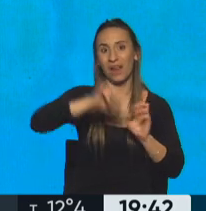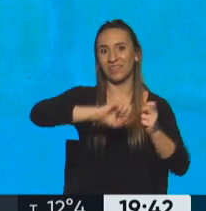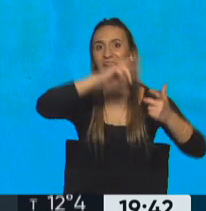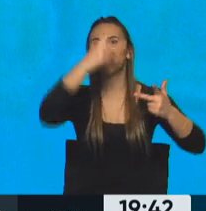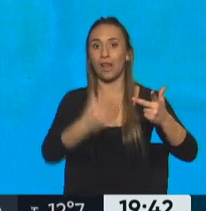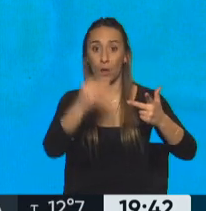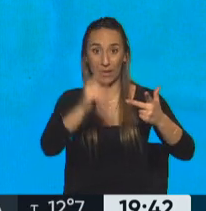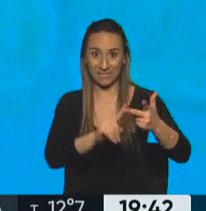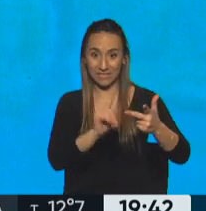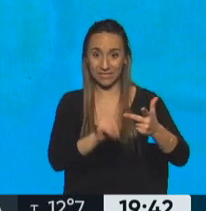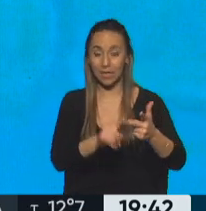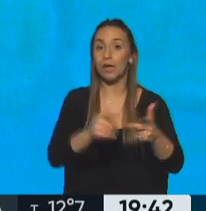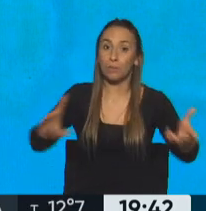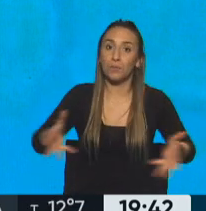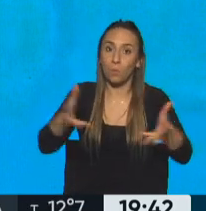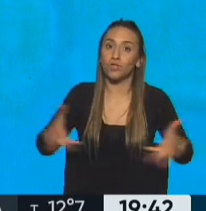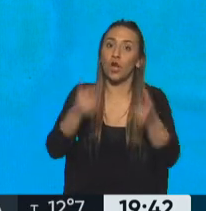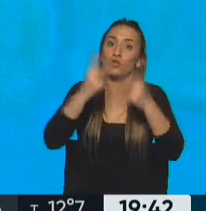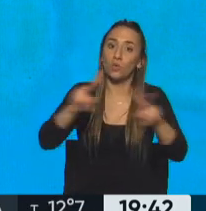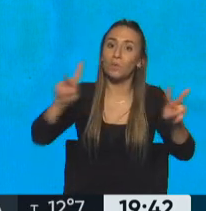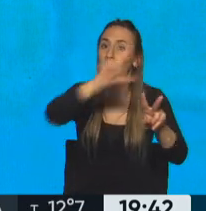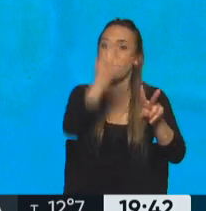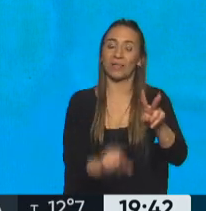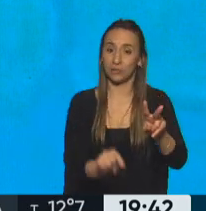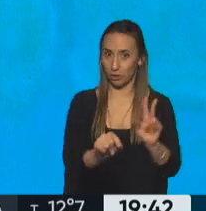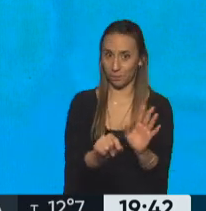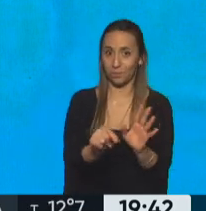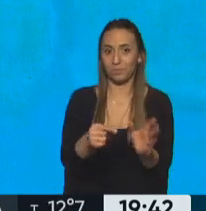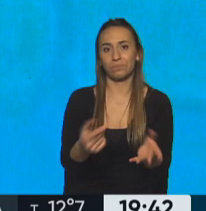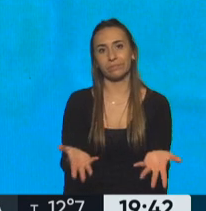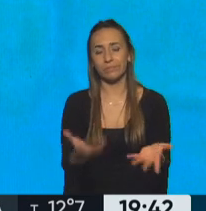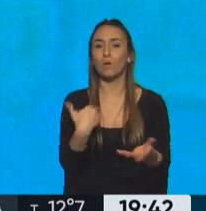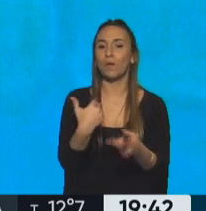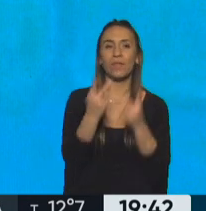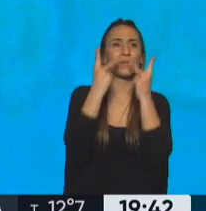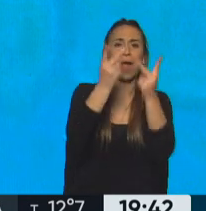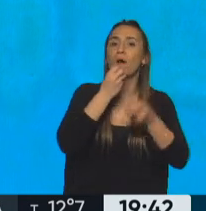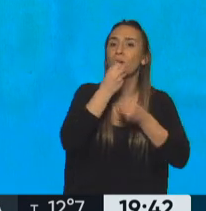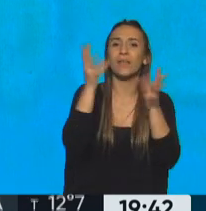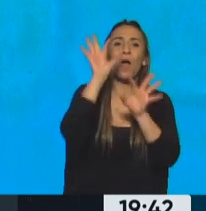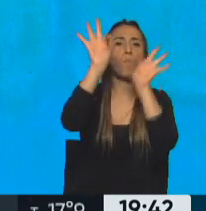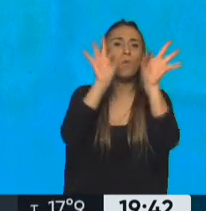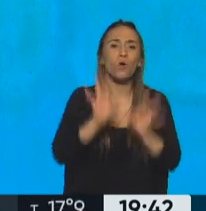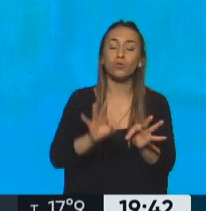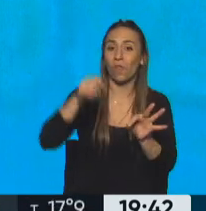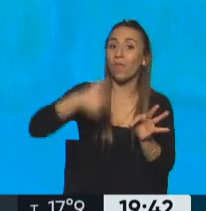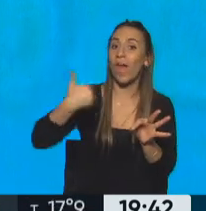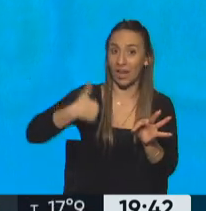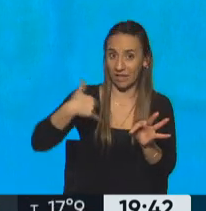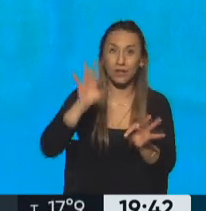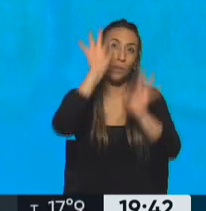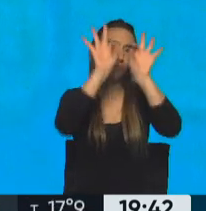que busca promover el turismo a nivel nacional. Entonces uno se puede ir a cualquier parte, a cualquier punto turístico del país